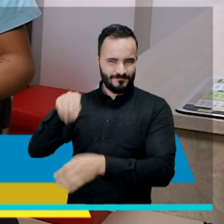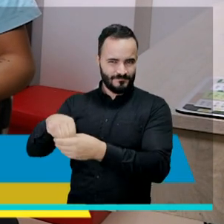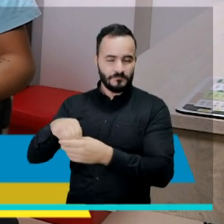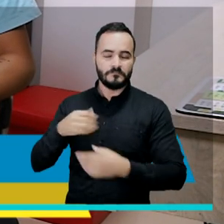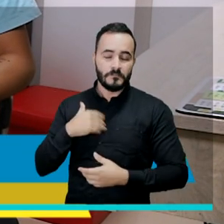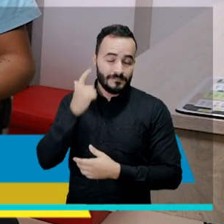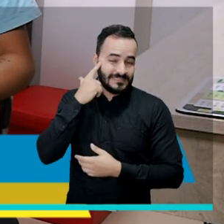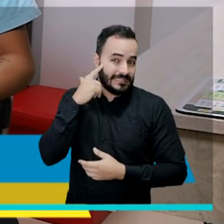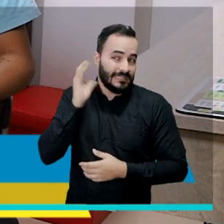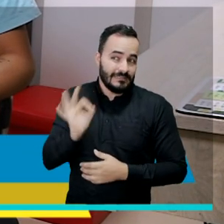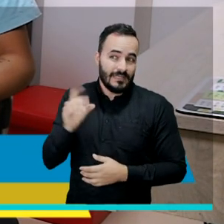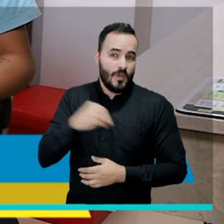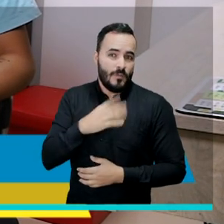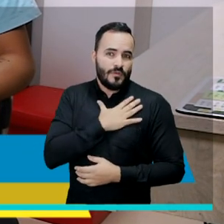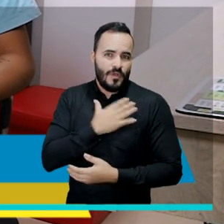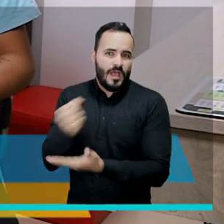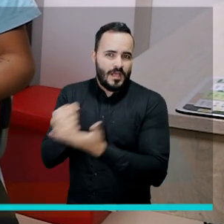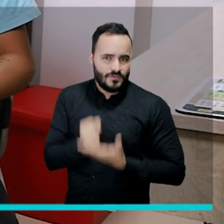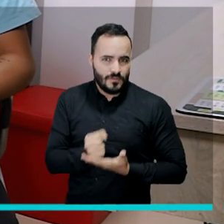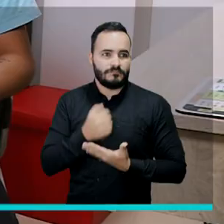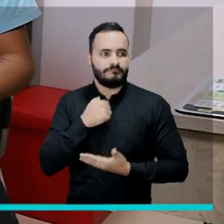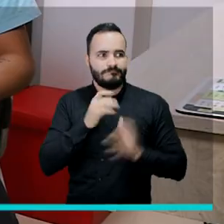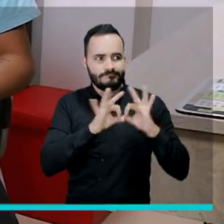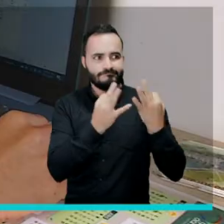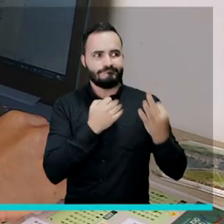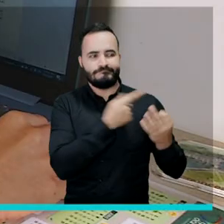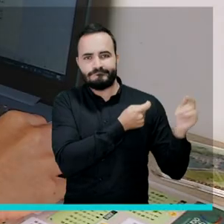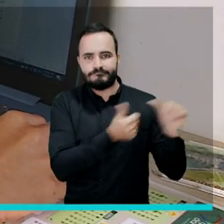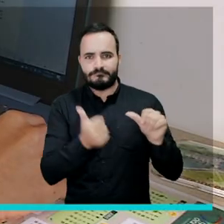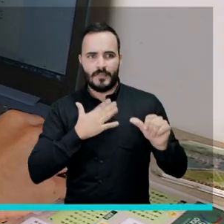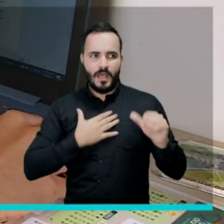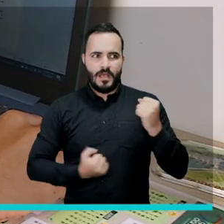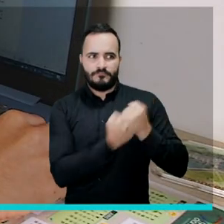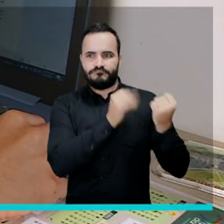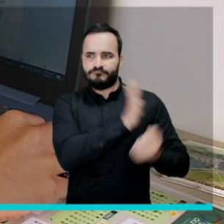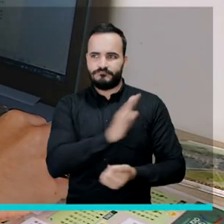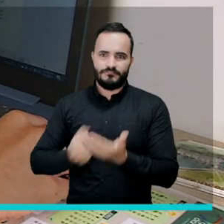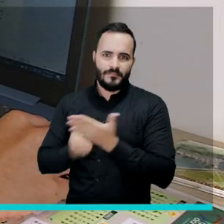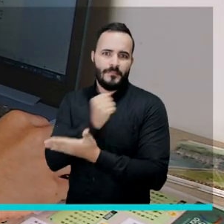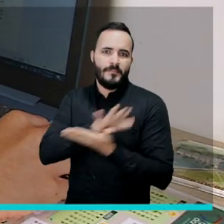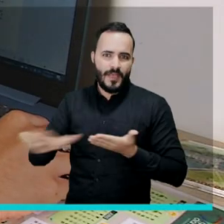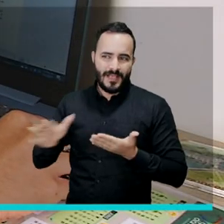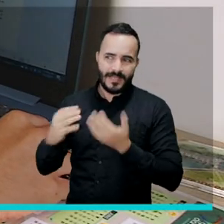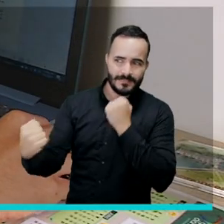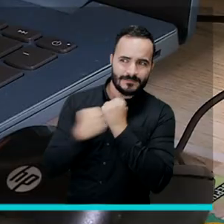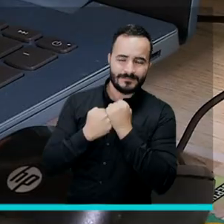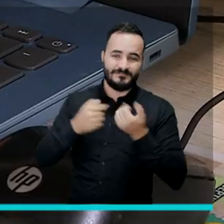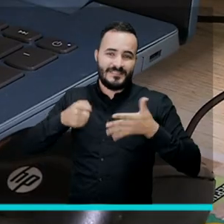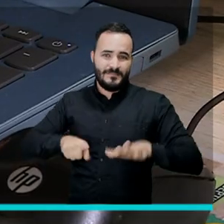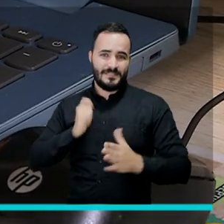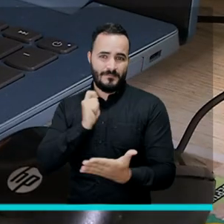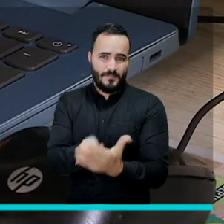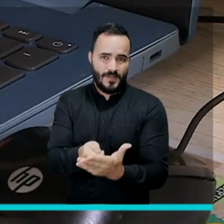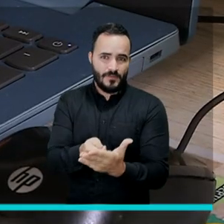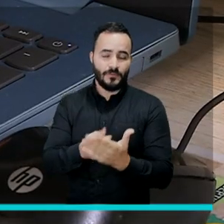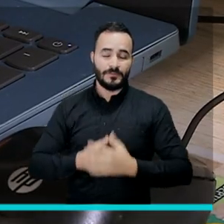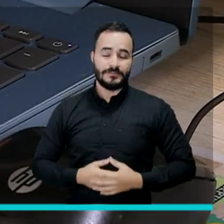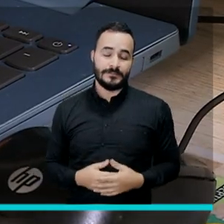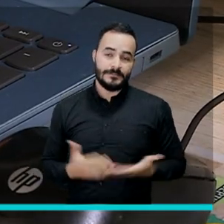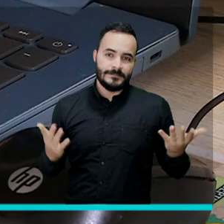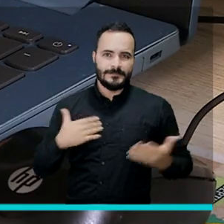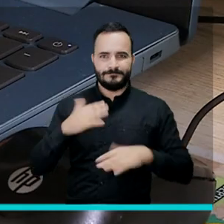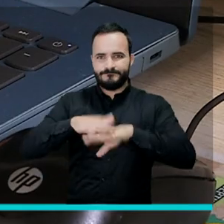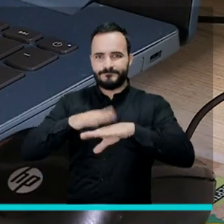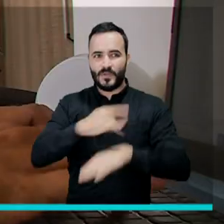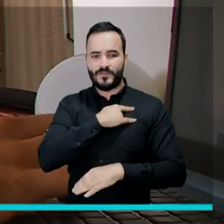oportunidad de un apoyo económico para mí como para mi familia en cuanto al pago del semestre. Que realmente